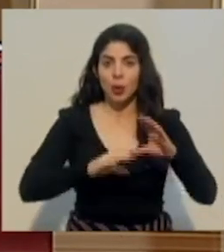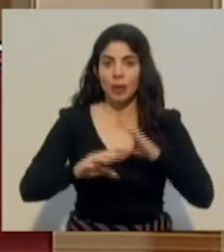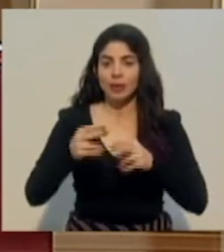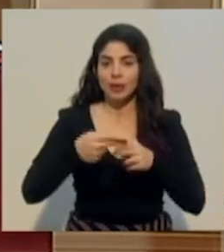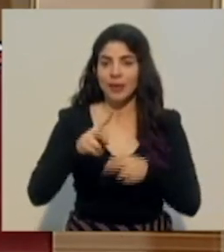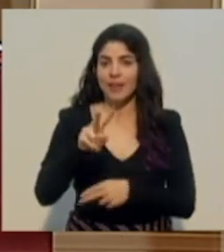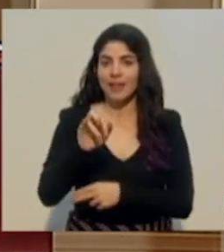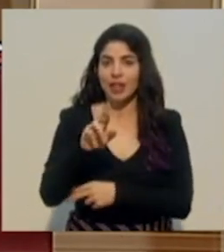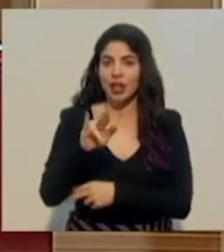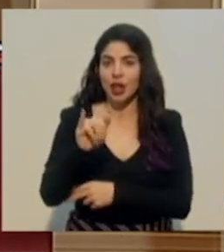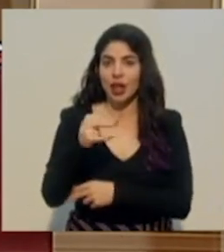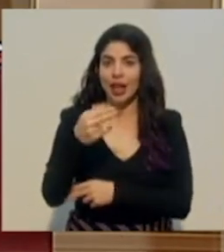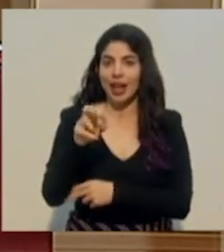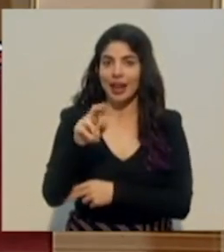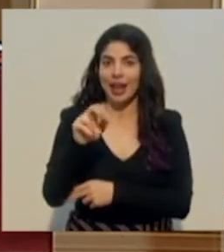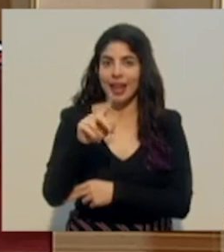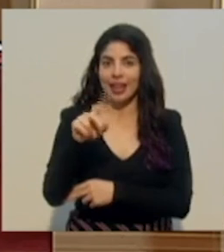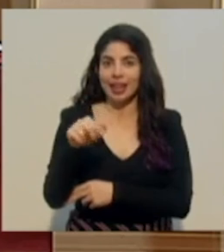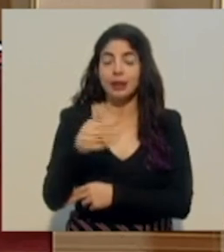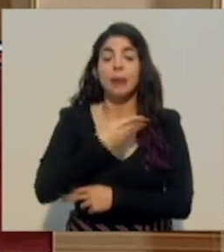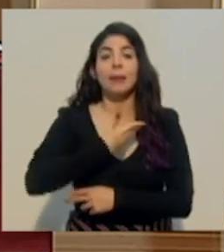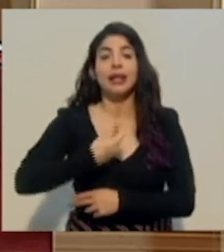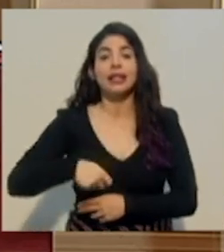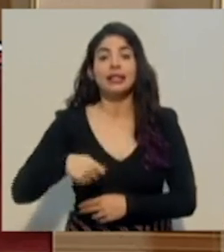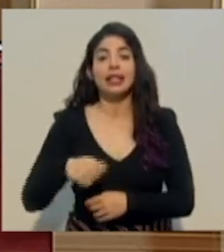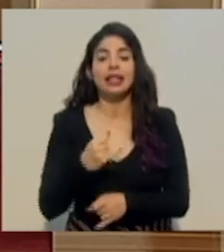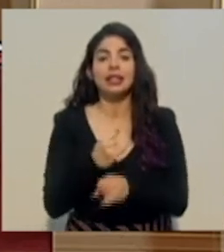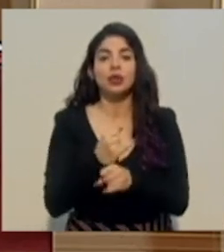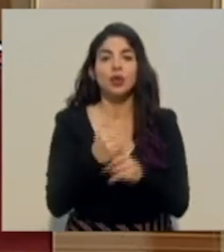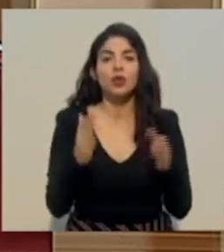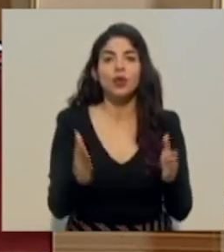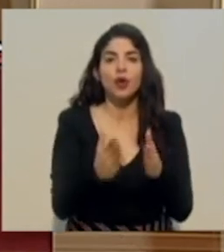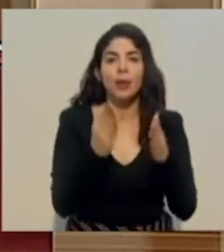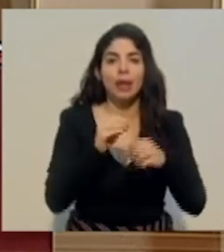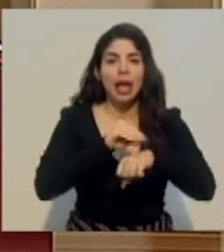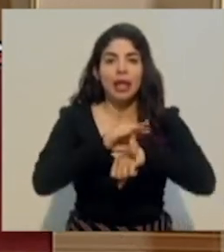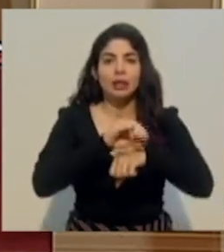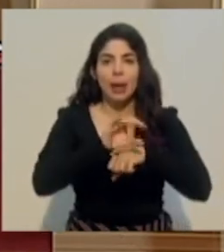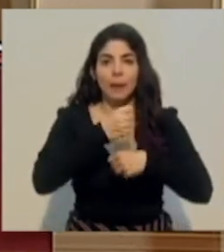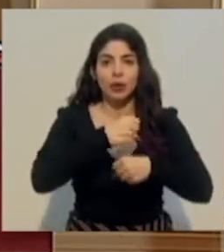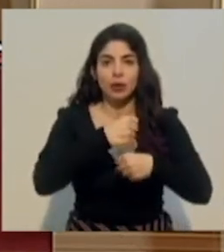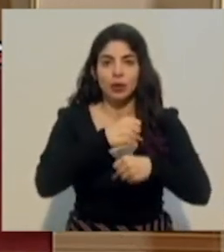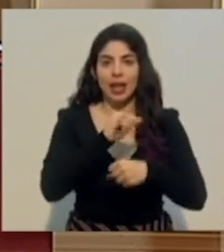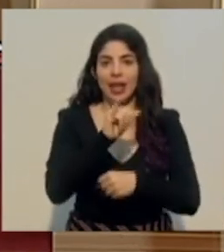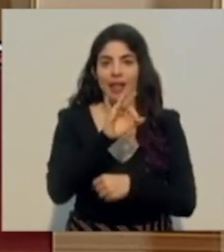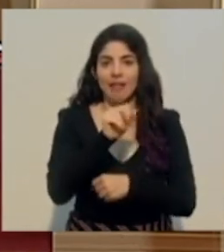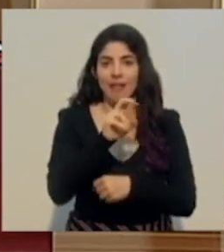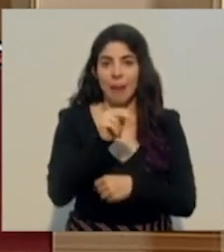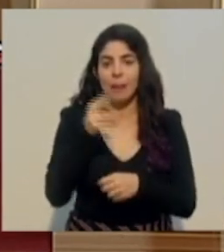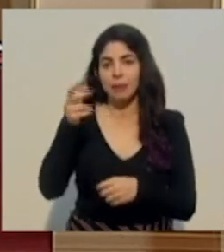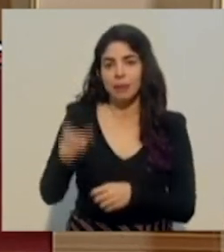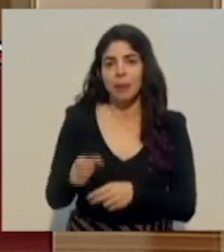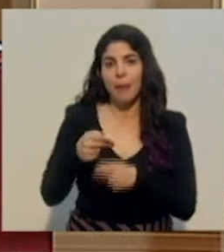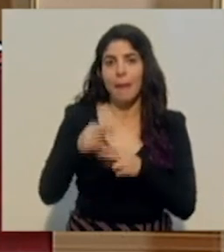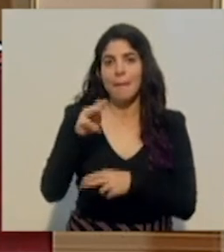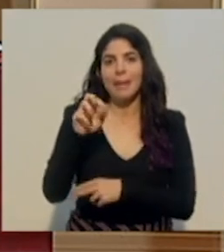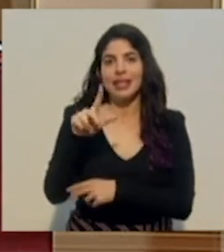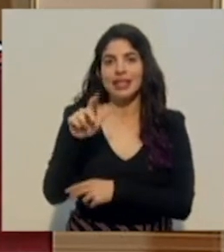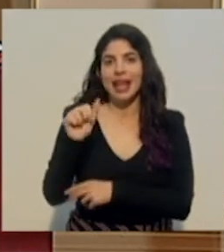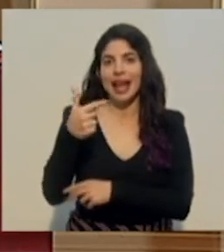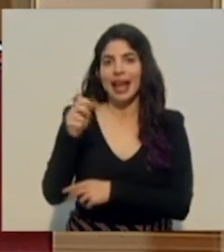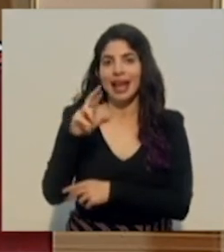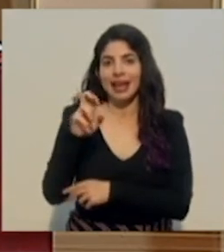Hernández, la presidenta ejecutiva del Instituto de Fomento y Asesoría Municipal, IFAM, Marcela Guerrero, y el jefe de